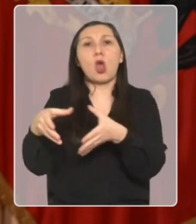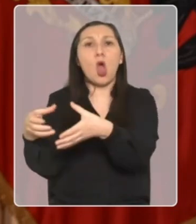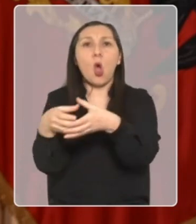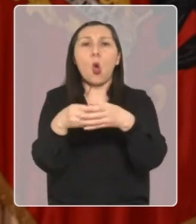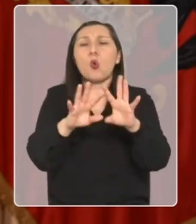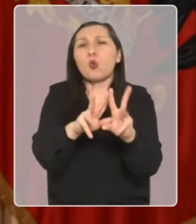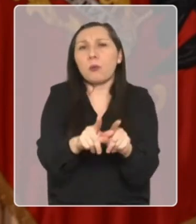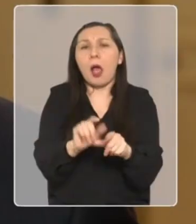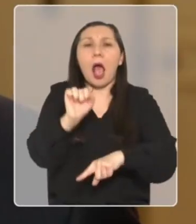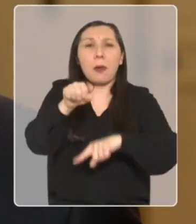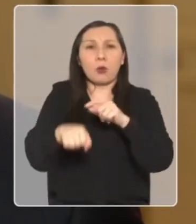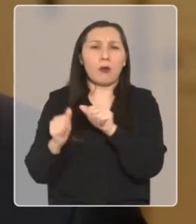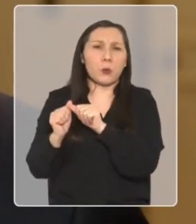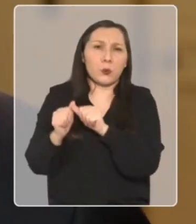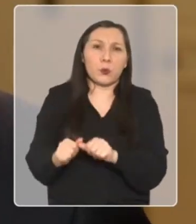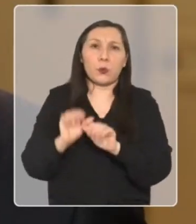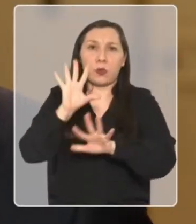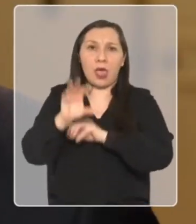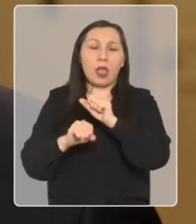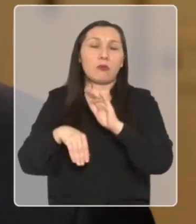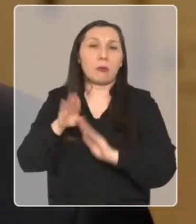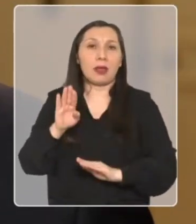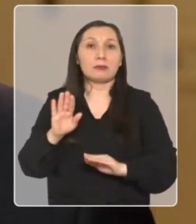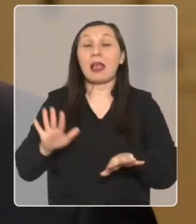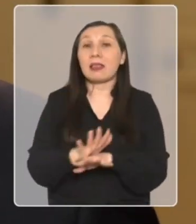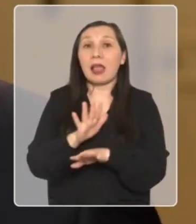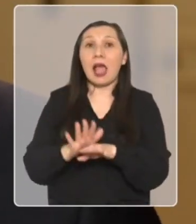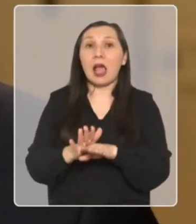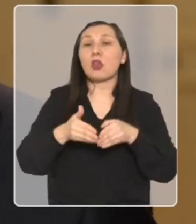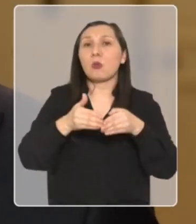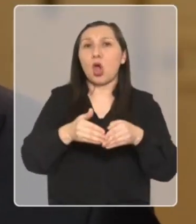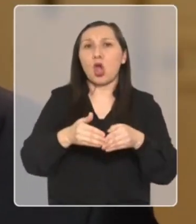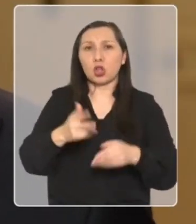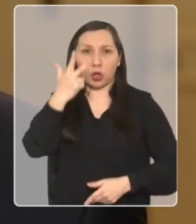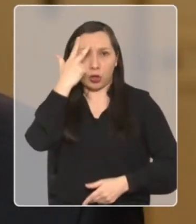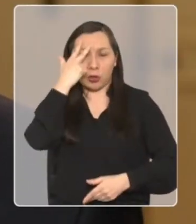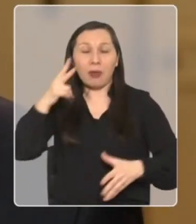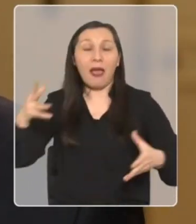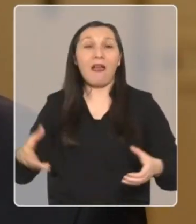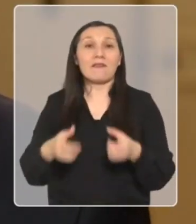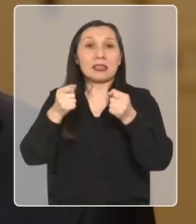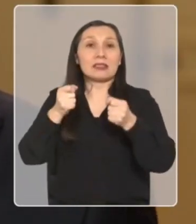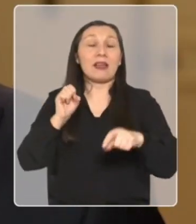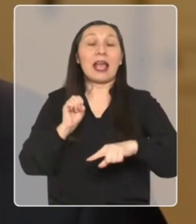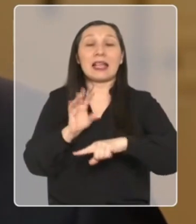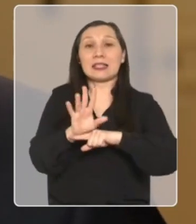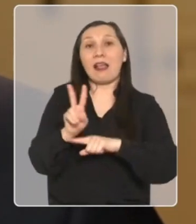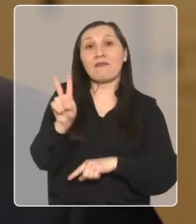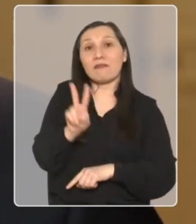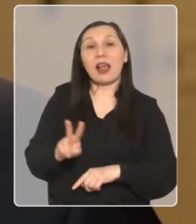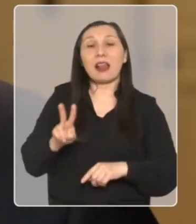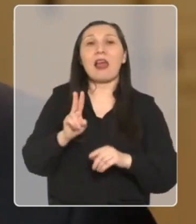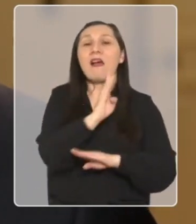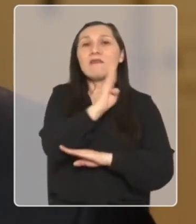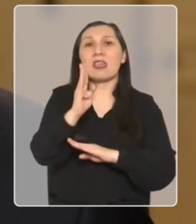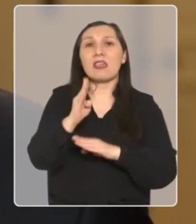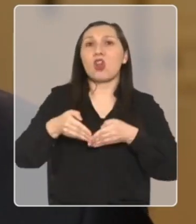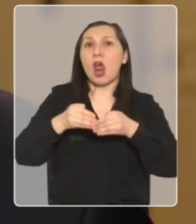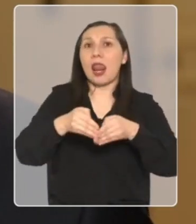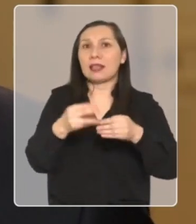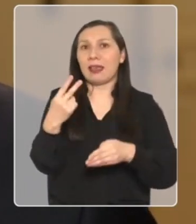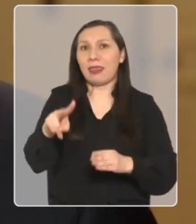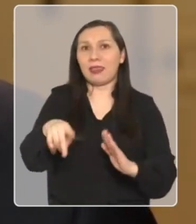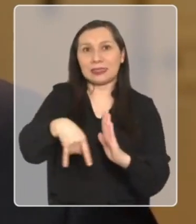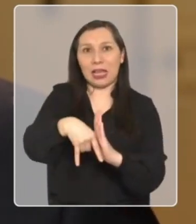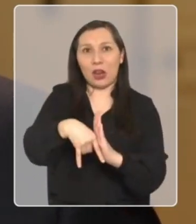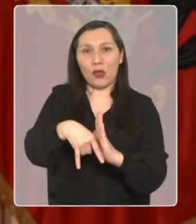plazo a agrupaciones de trayectoria aprobada por más de 10 años como el Teatro Puerto de Coquimbo, el Festival de Cine de Valdivia o la Biblio Lancha